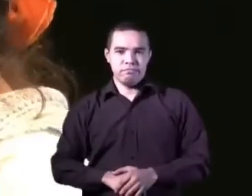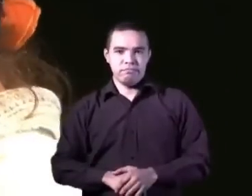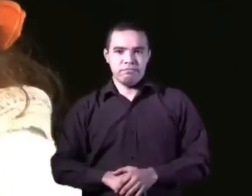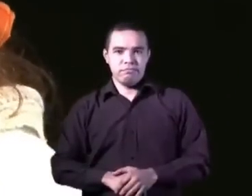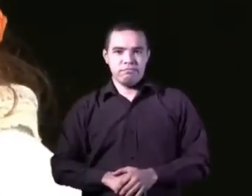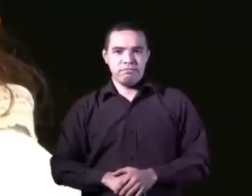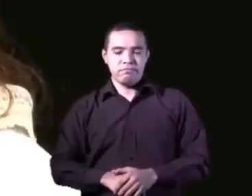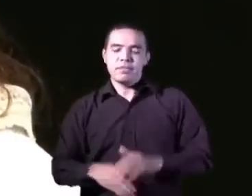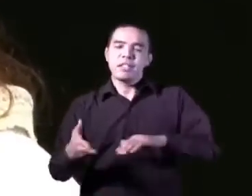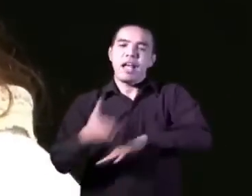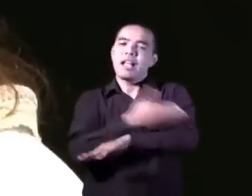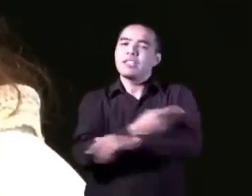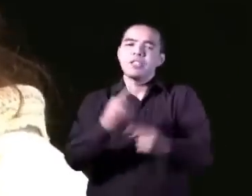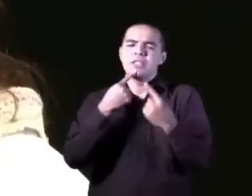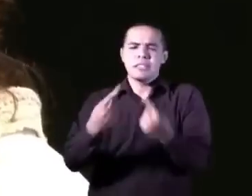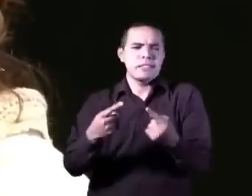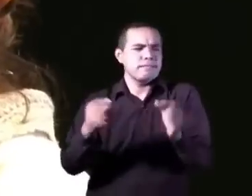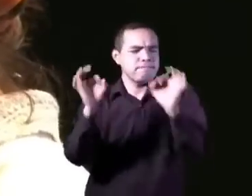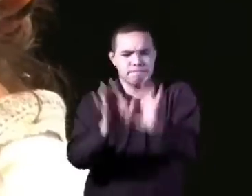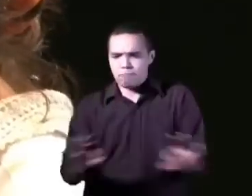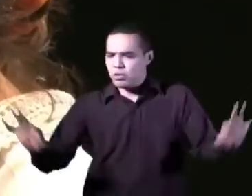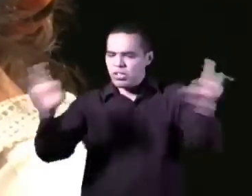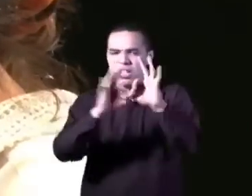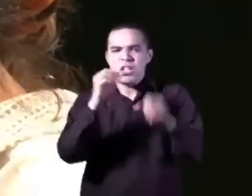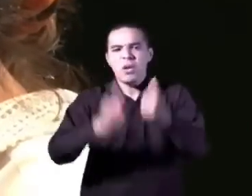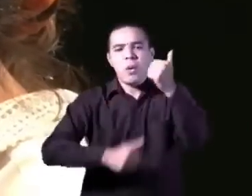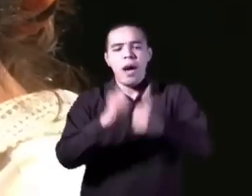Usted habló del valor de la palabra.